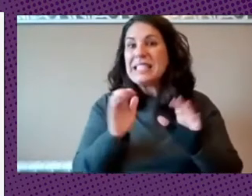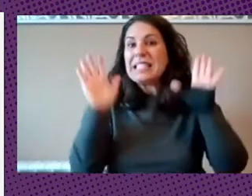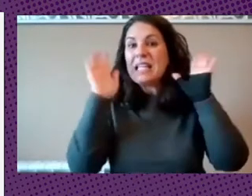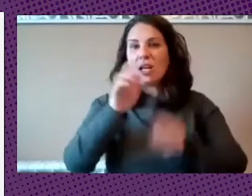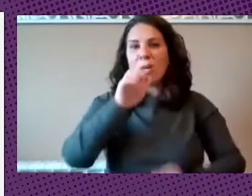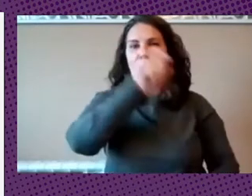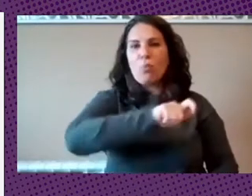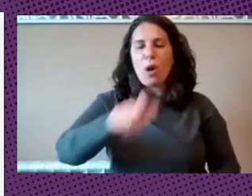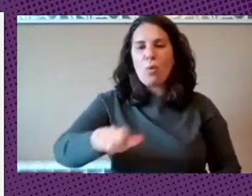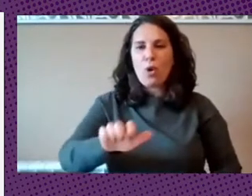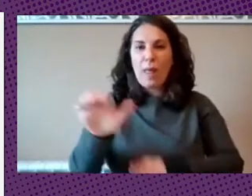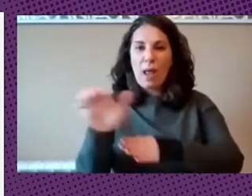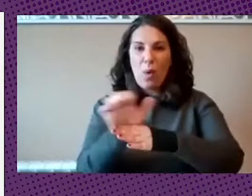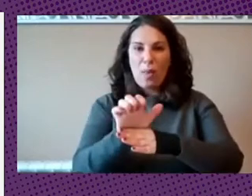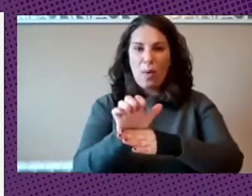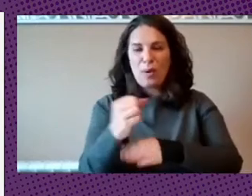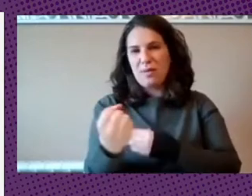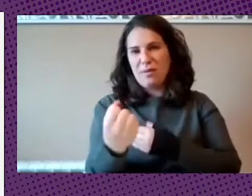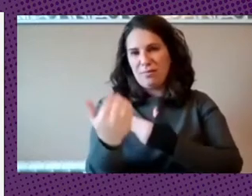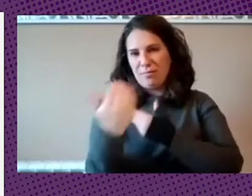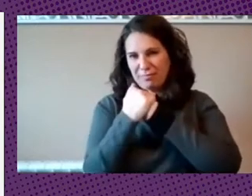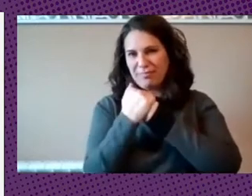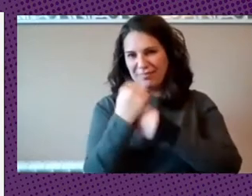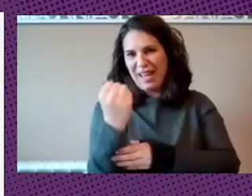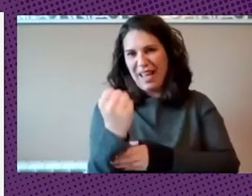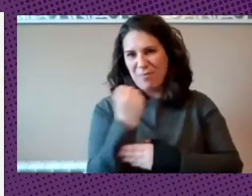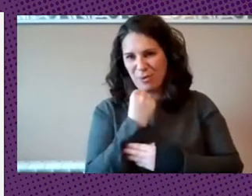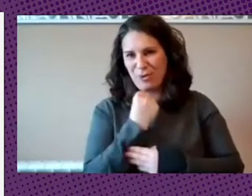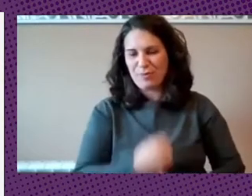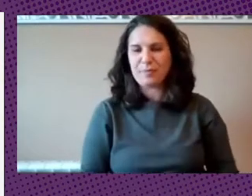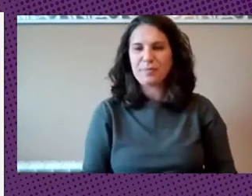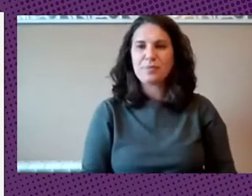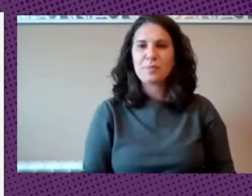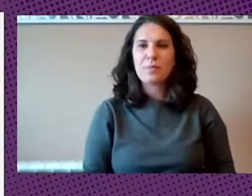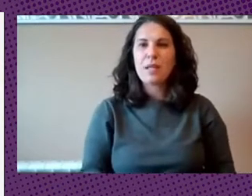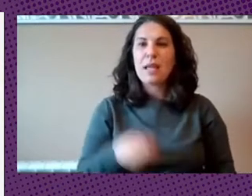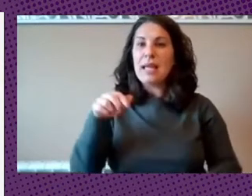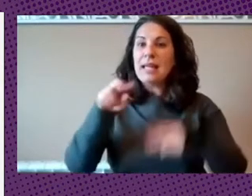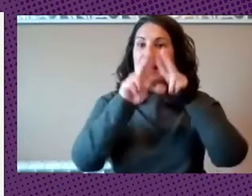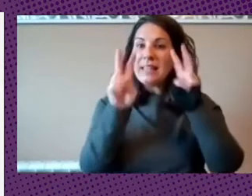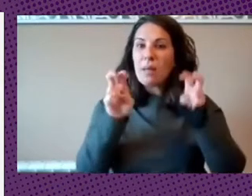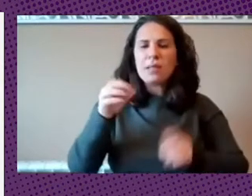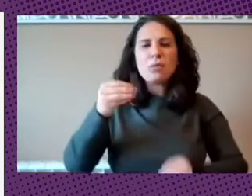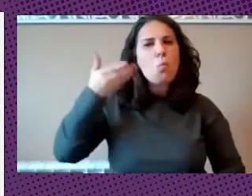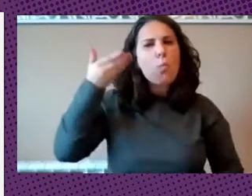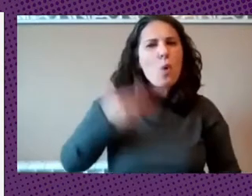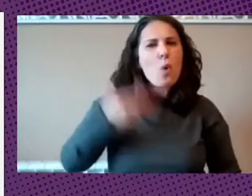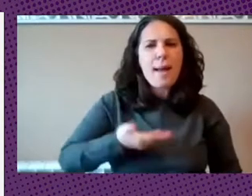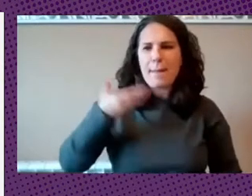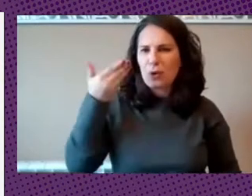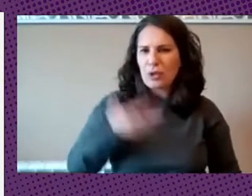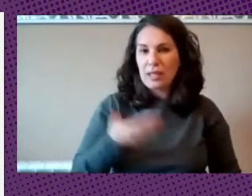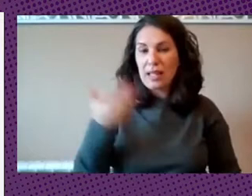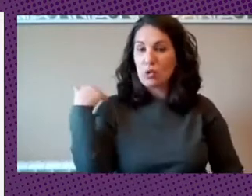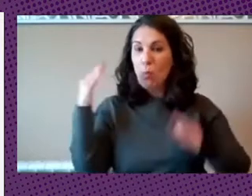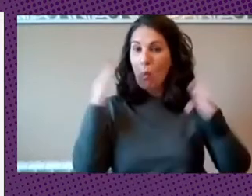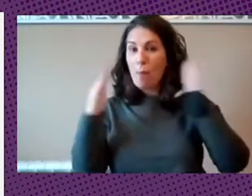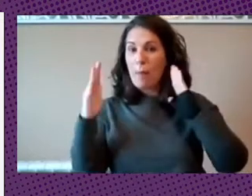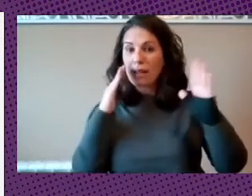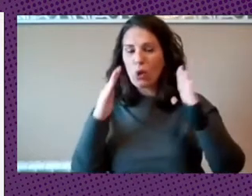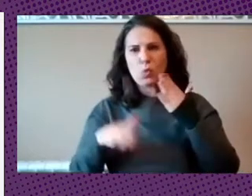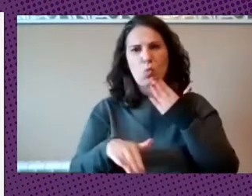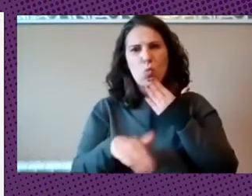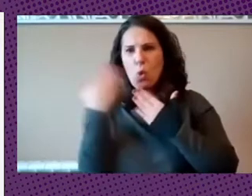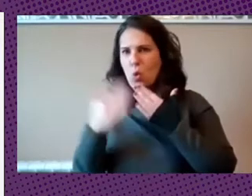nos da su apoyo esto es muy importante insisto en su momento fue la vanguardia